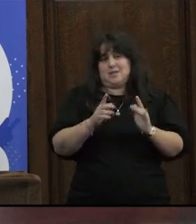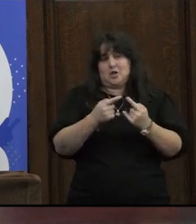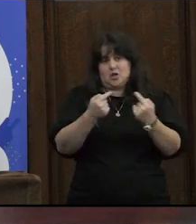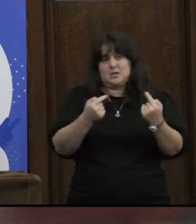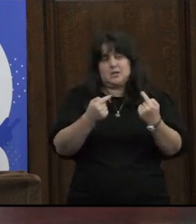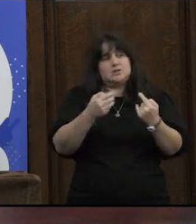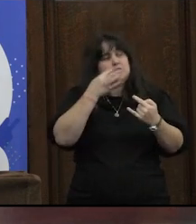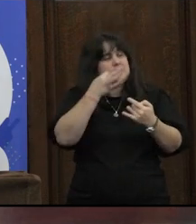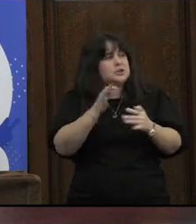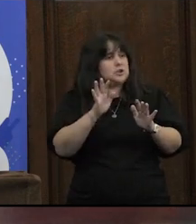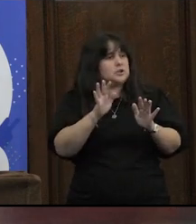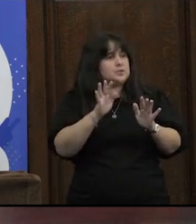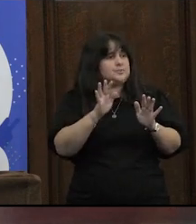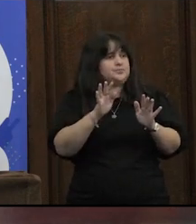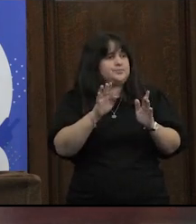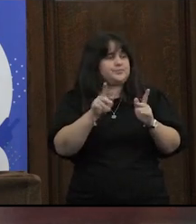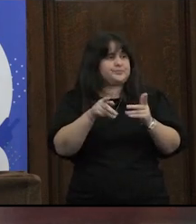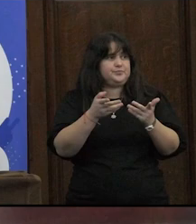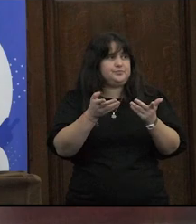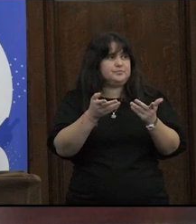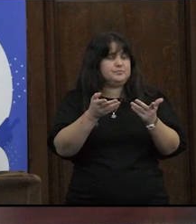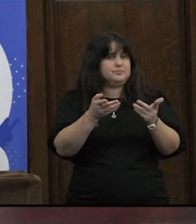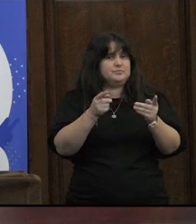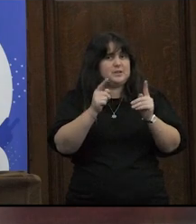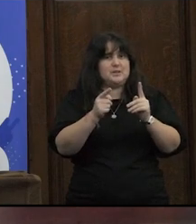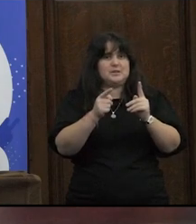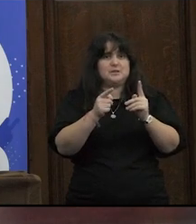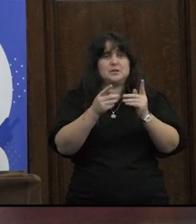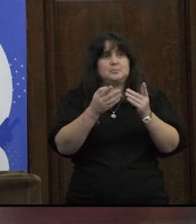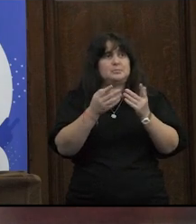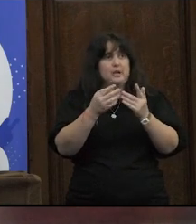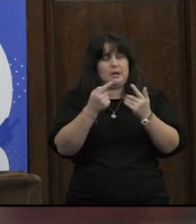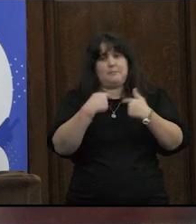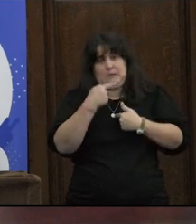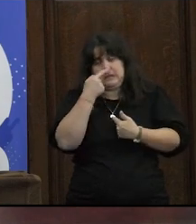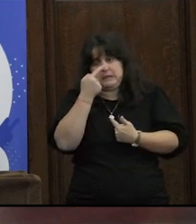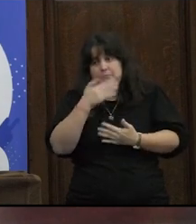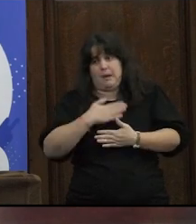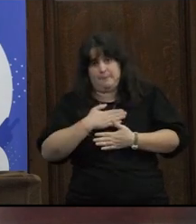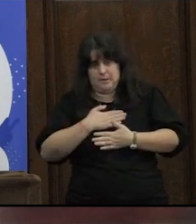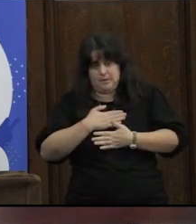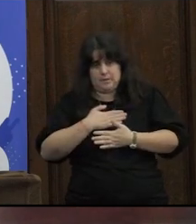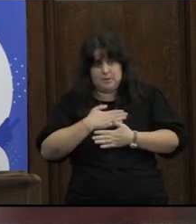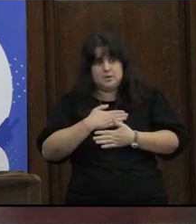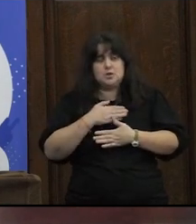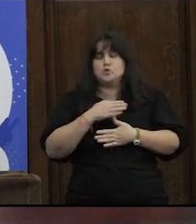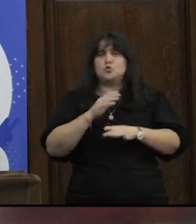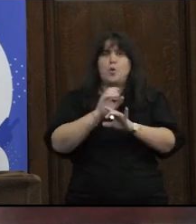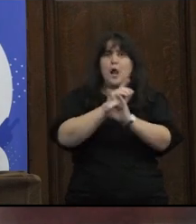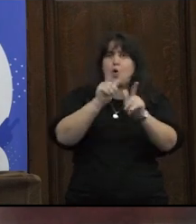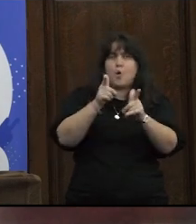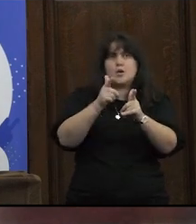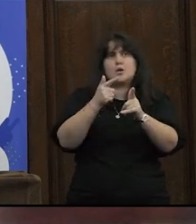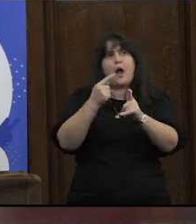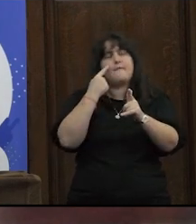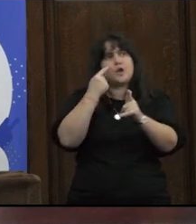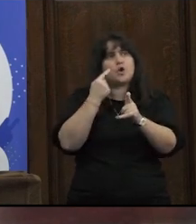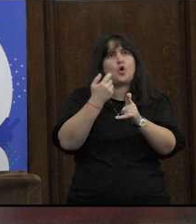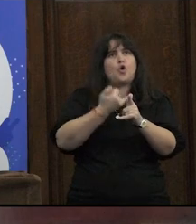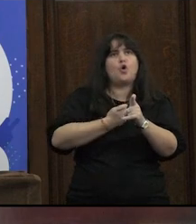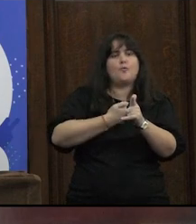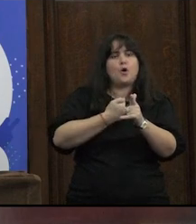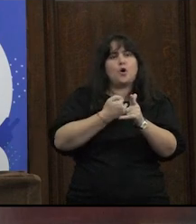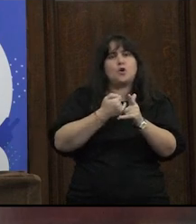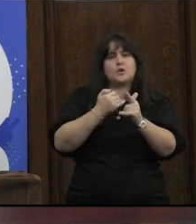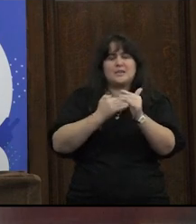tipo de cosas me parece que es lo que lo que me interesa mirar no tengo tan claro volviendo a tu pregunta cómo podría operar